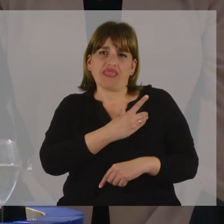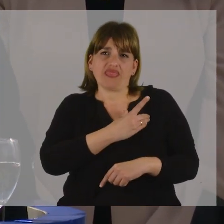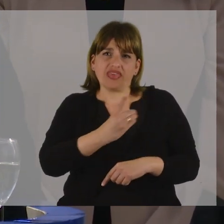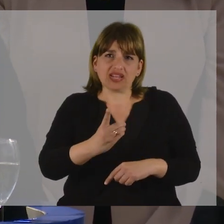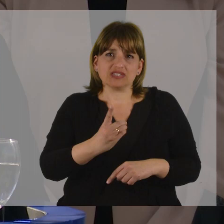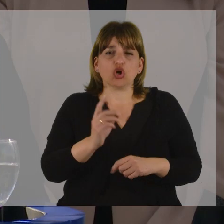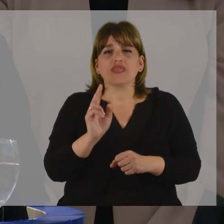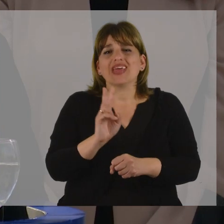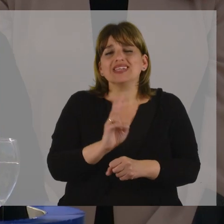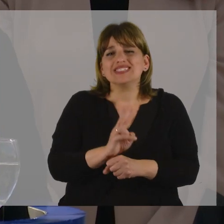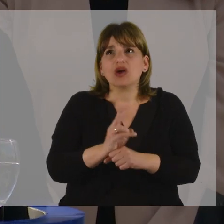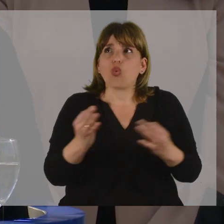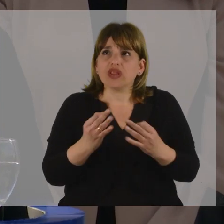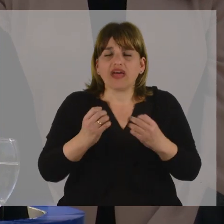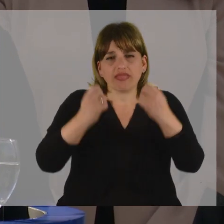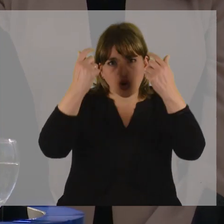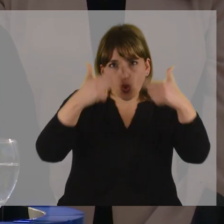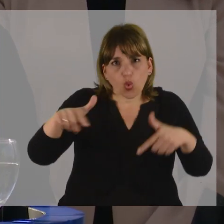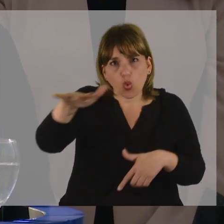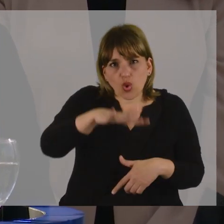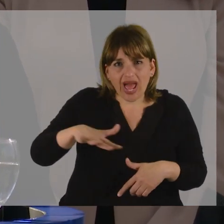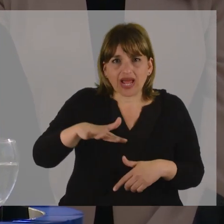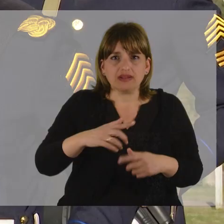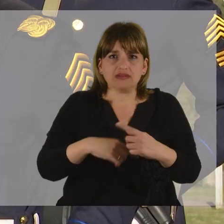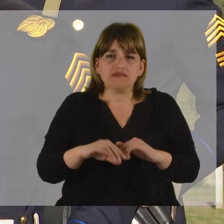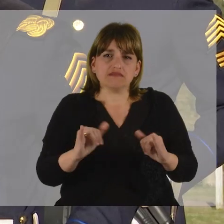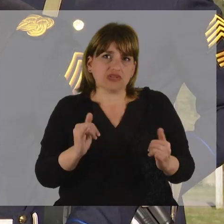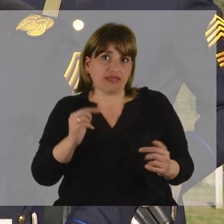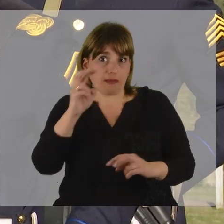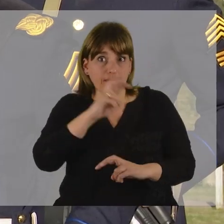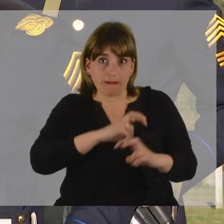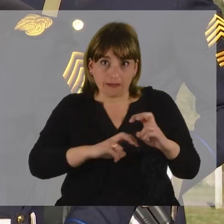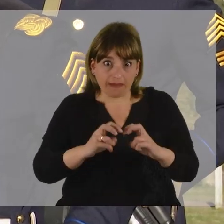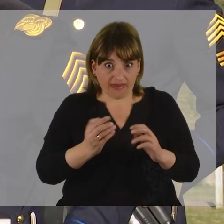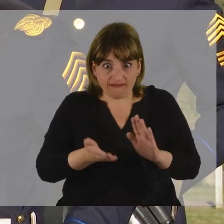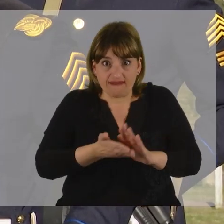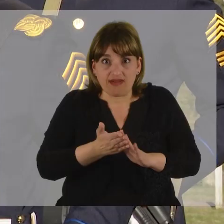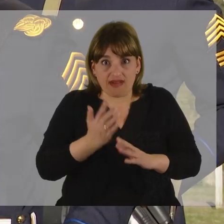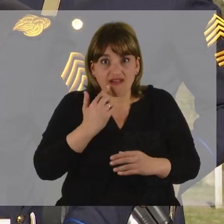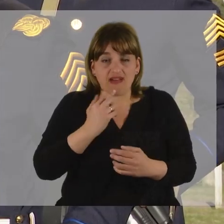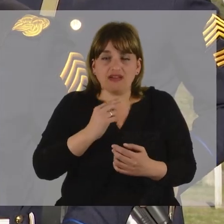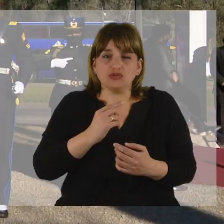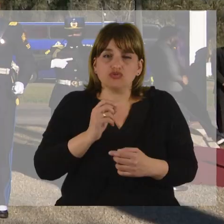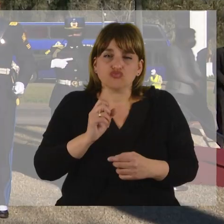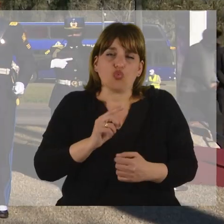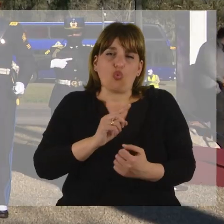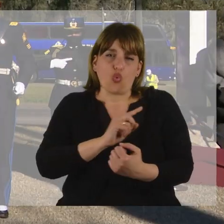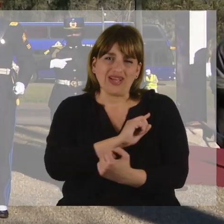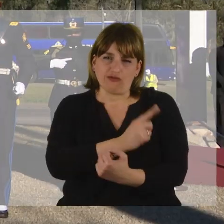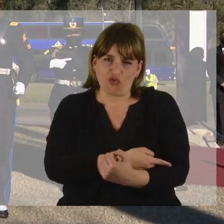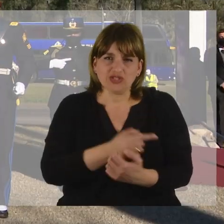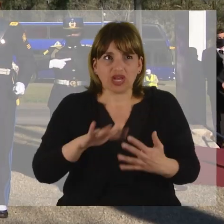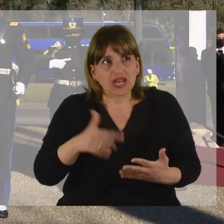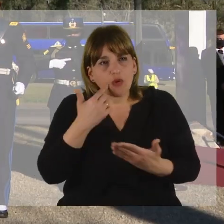Dirección de la Seguridad Rural están proyectando el esfuerzo que queremos